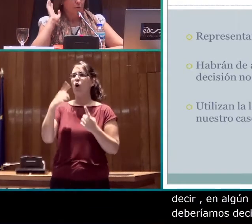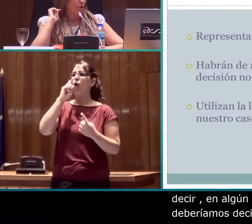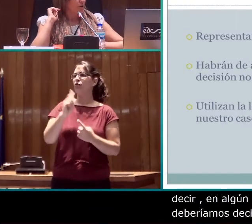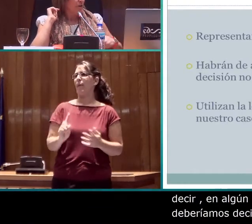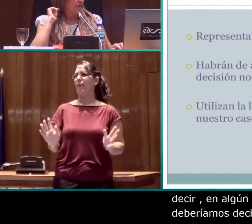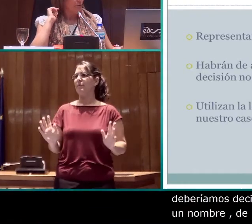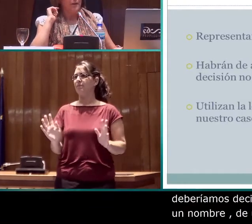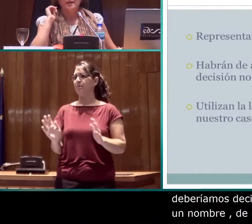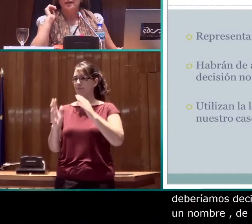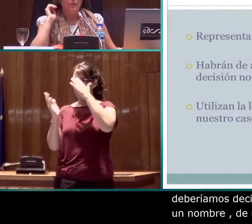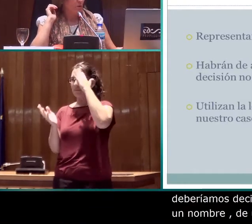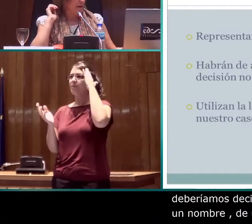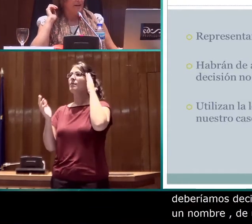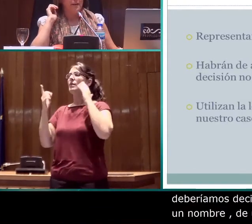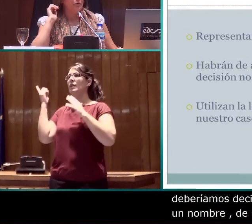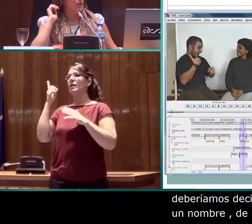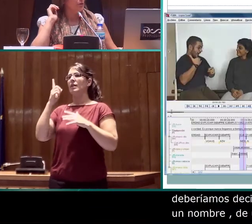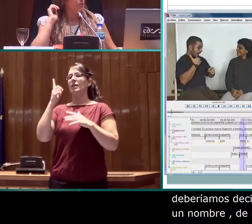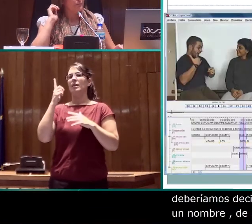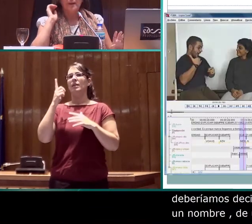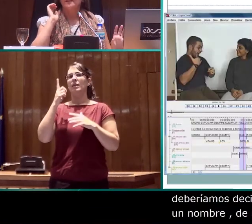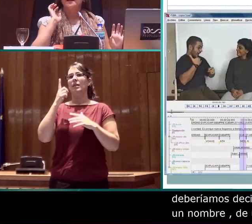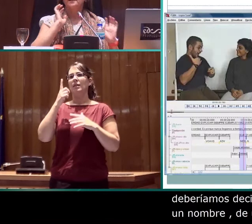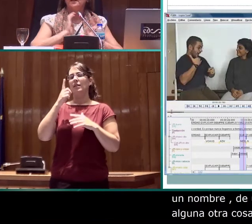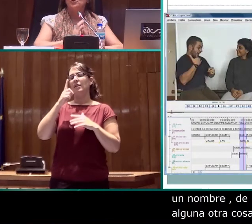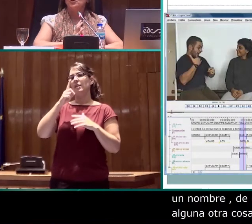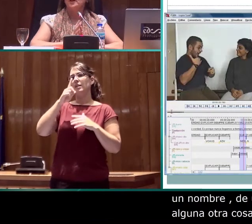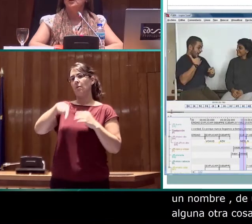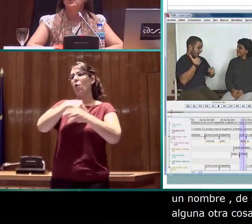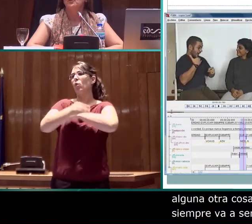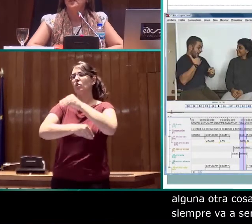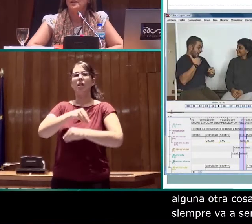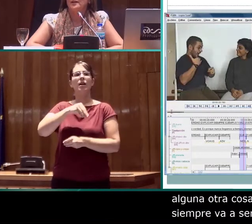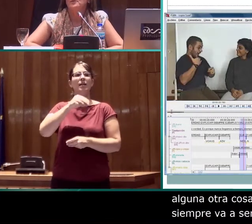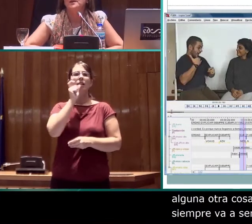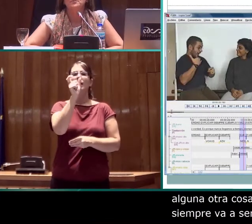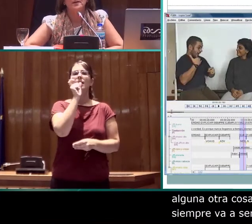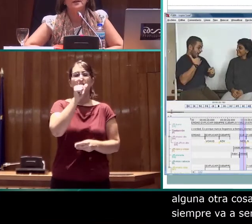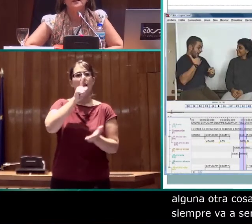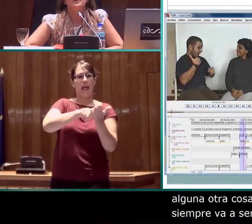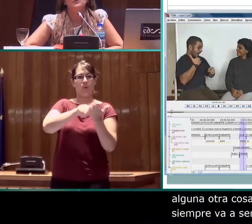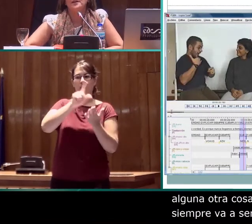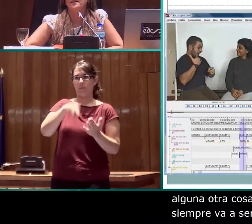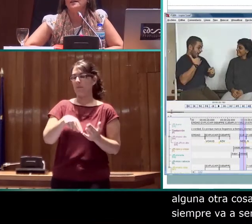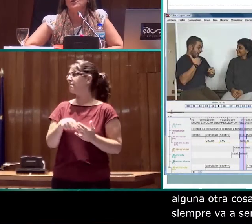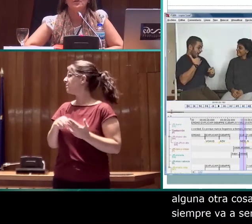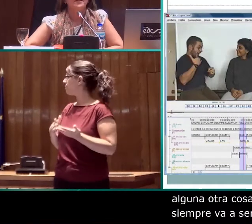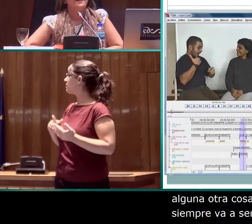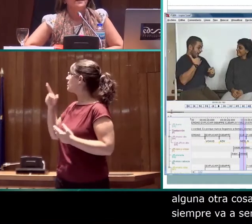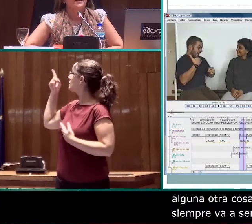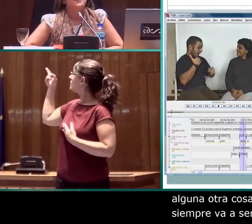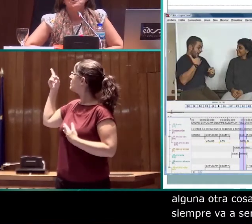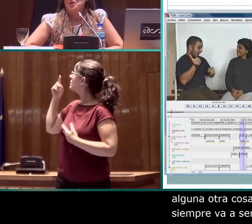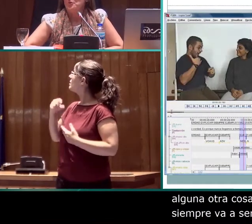Y bueno, como ya decía, utilizan la lengua vocal de contacto. Bien, aquí tenemos un ejemplo que además viene a redundar en algo